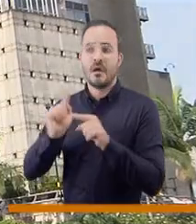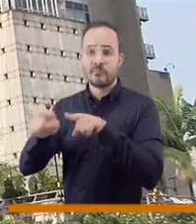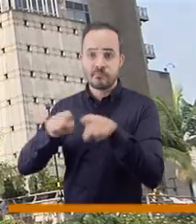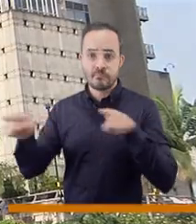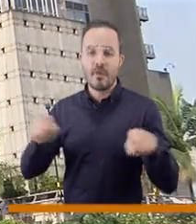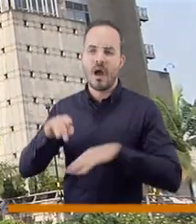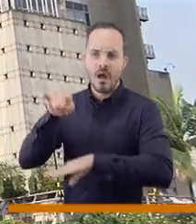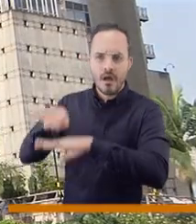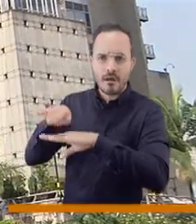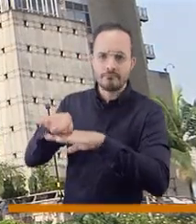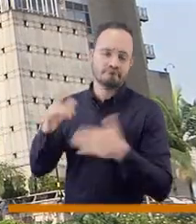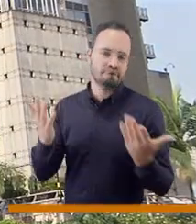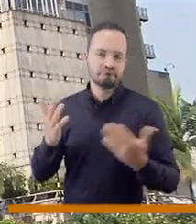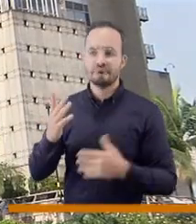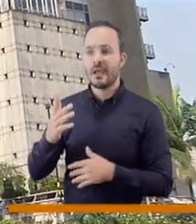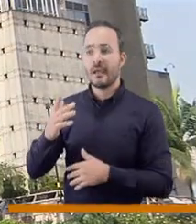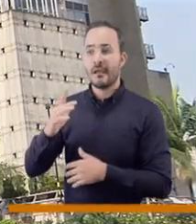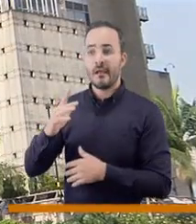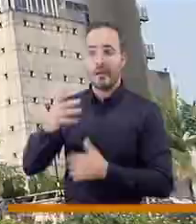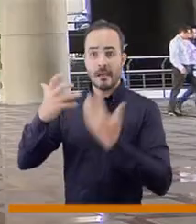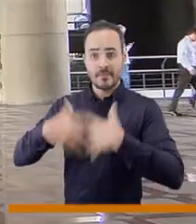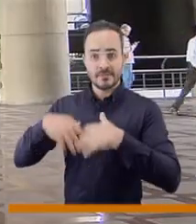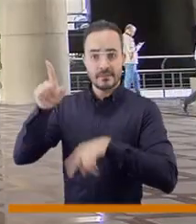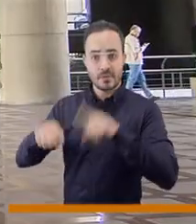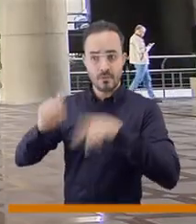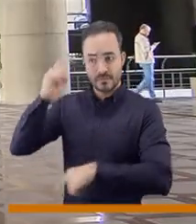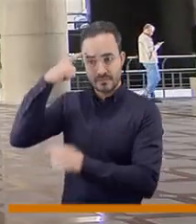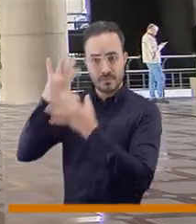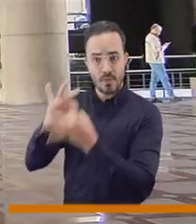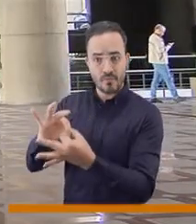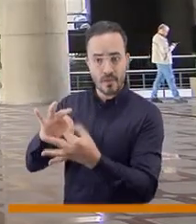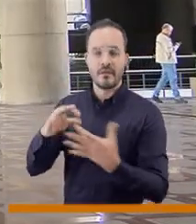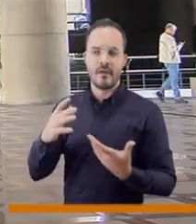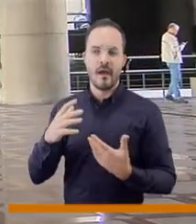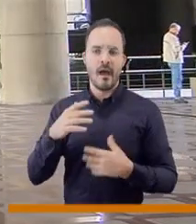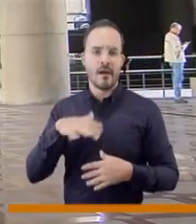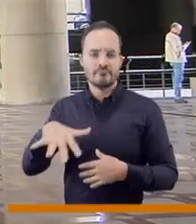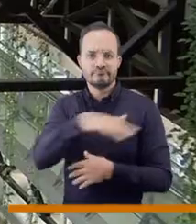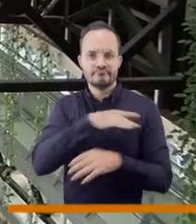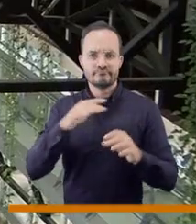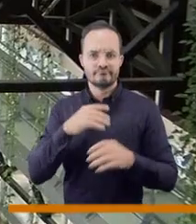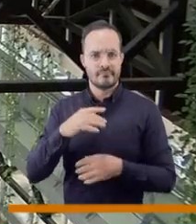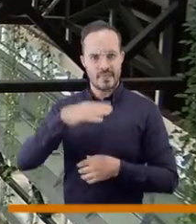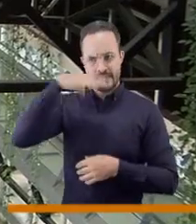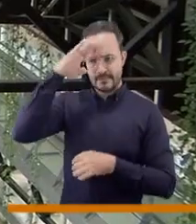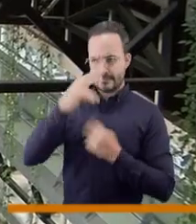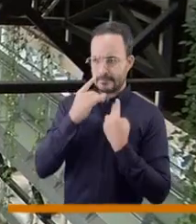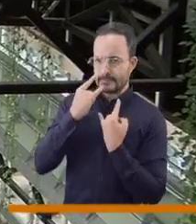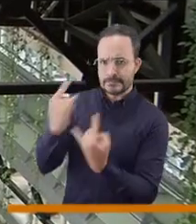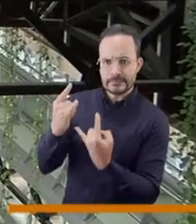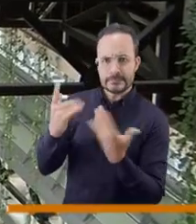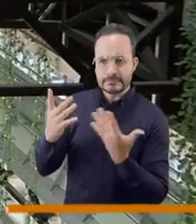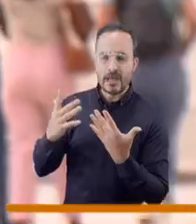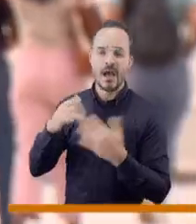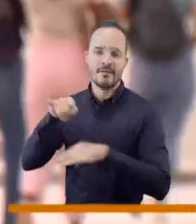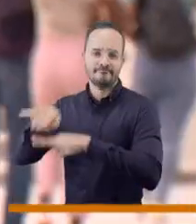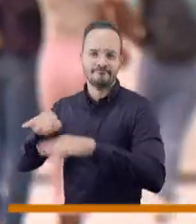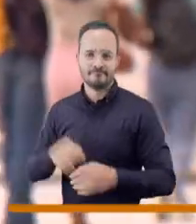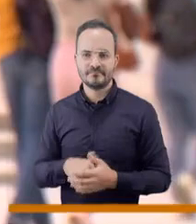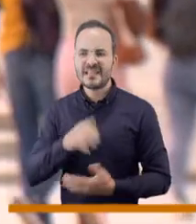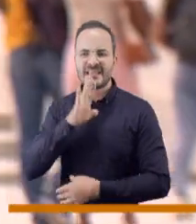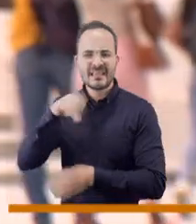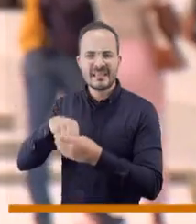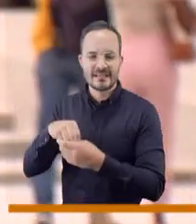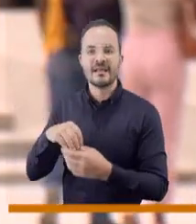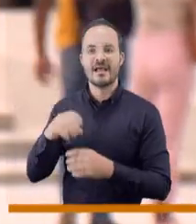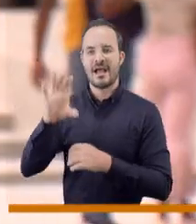las acciones y de la participación en empresas públicas donde el distrito tenga algún interés. Esta comisión la